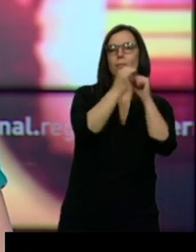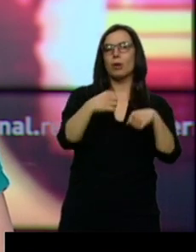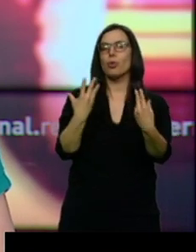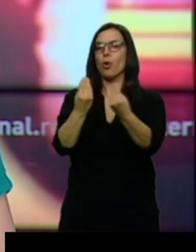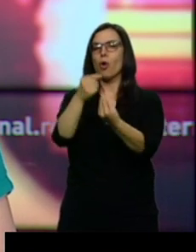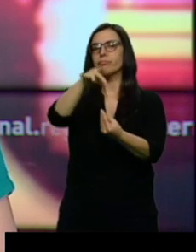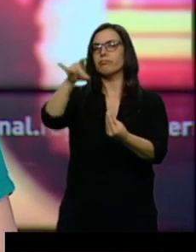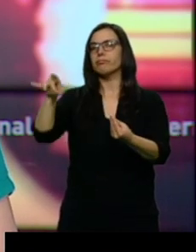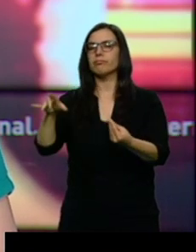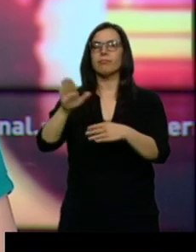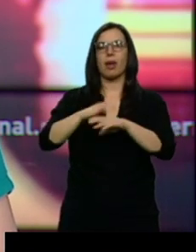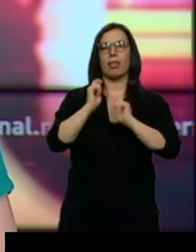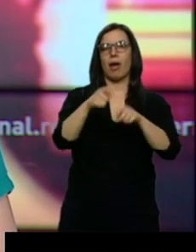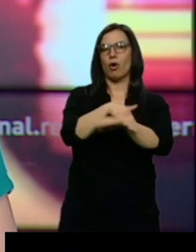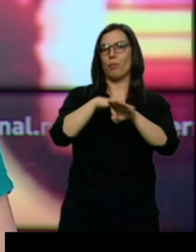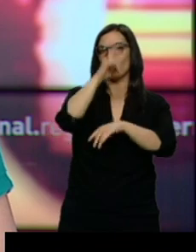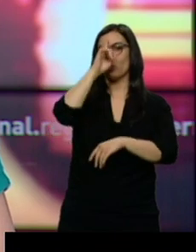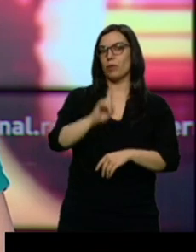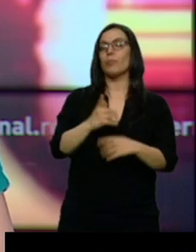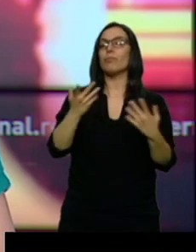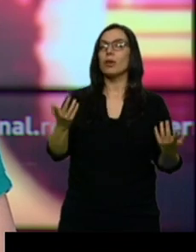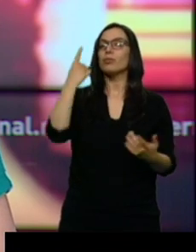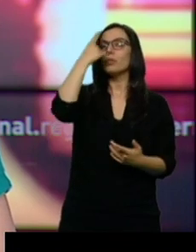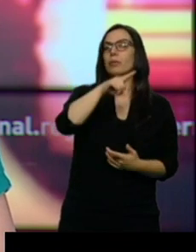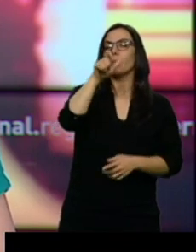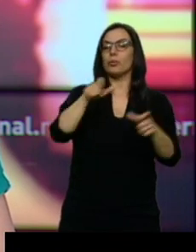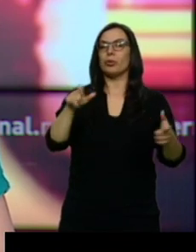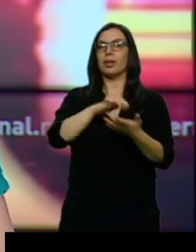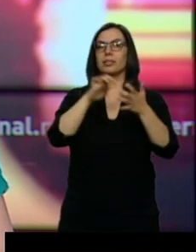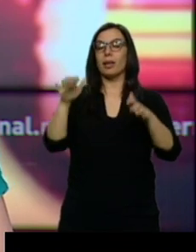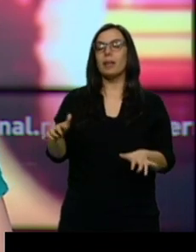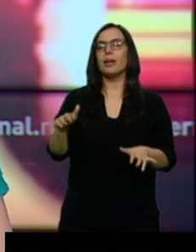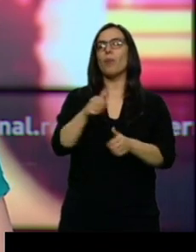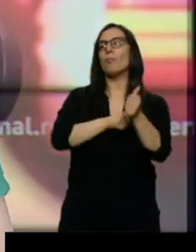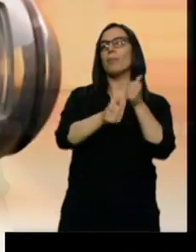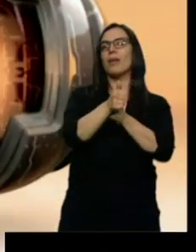sabemos cuál es la preferencia de los castellanos y leoneses, según la última encuesta del FIS.